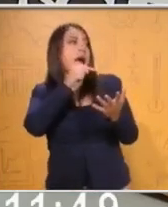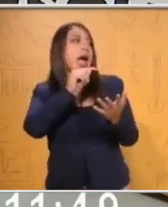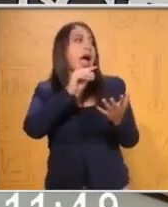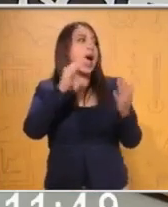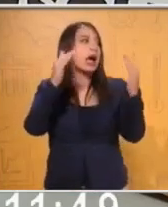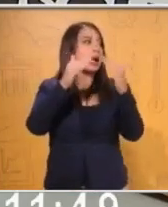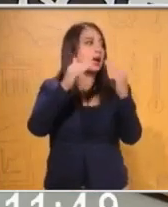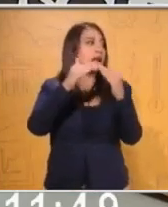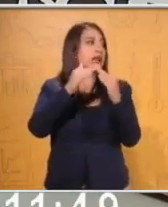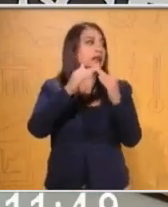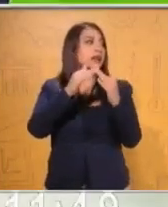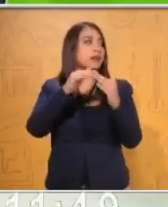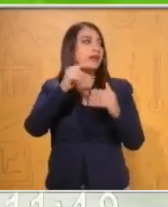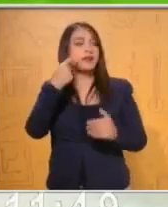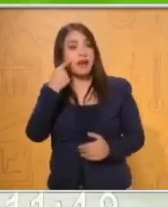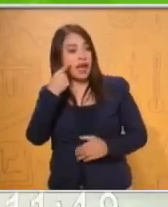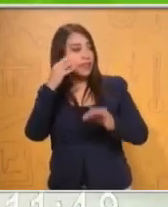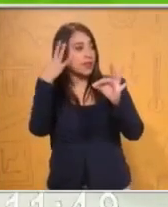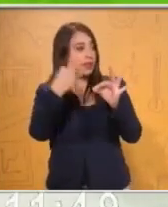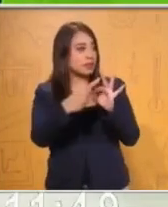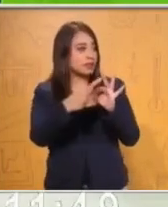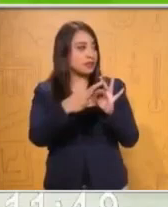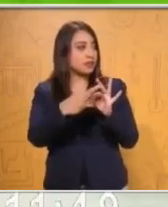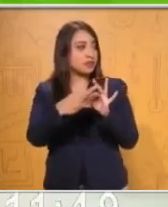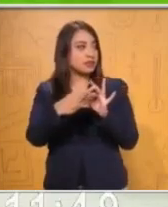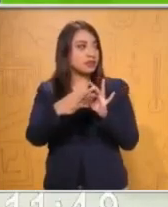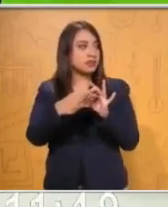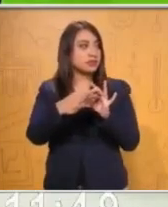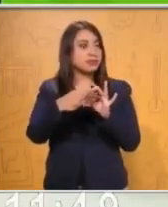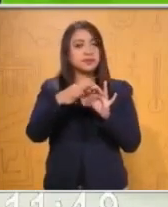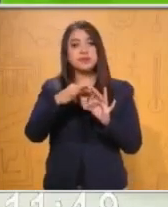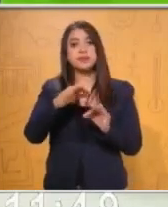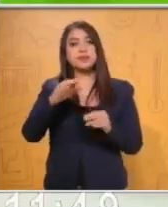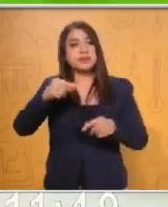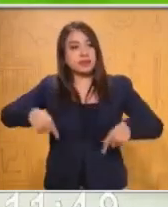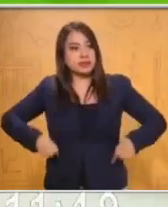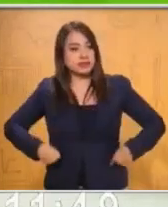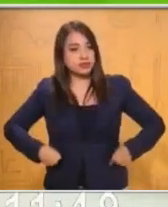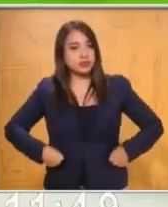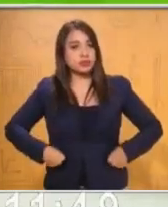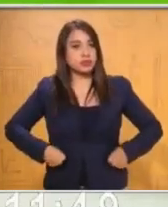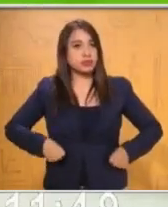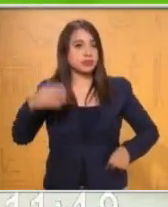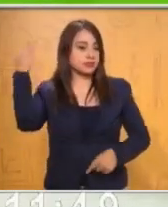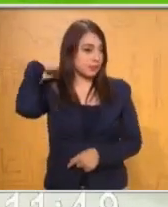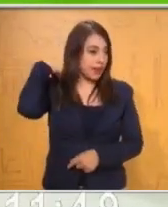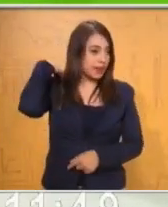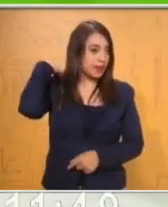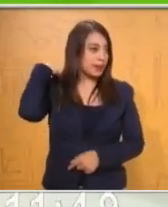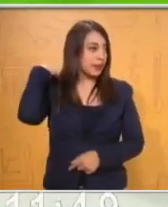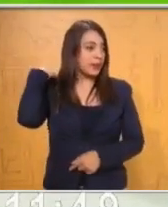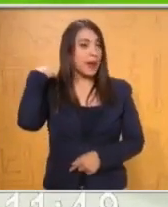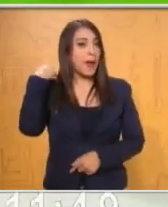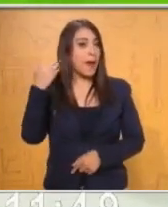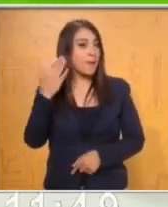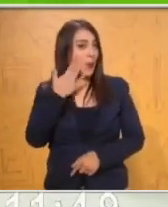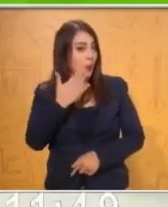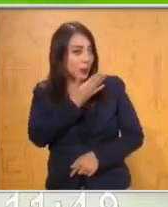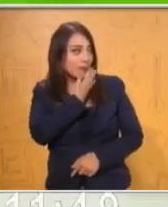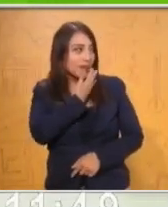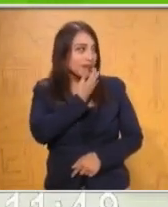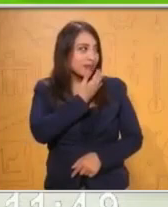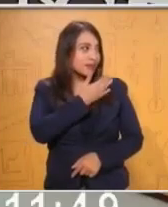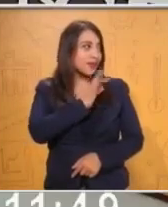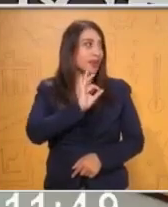realicen. Listo. Venga. Vamos a hacerlo. Cintura. Espalda. Pompitas. Cuando yo digo